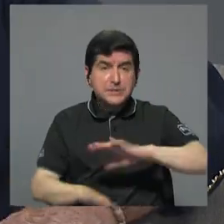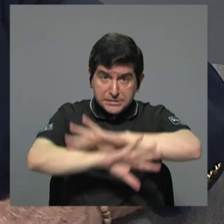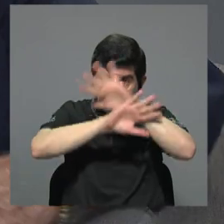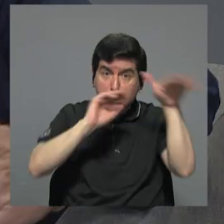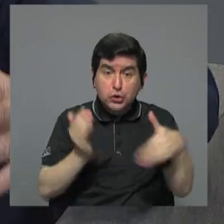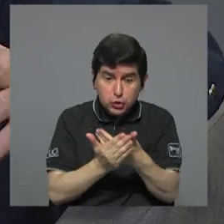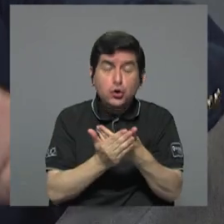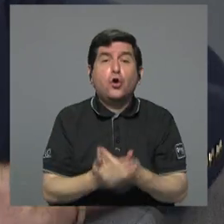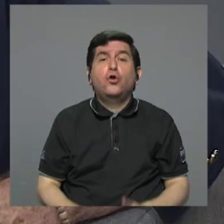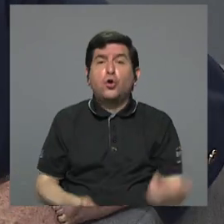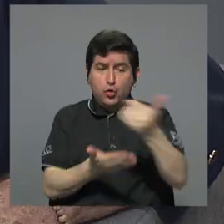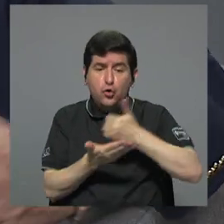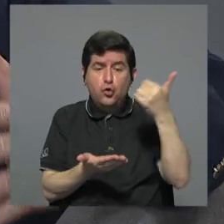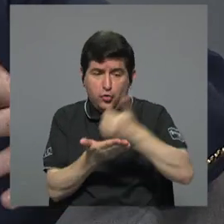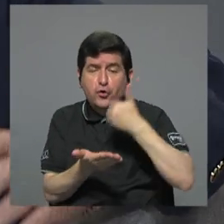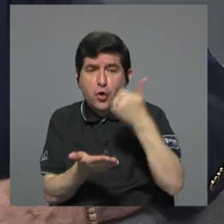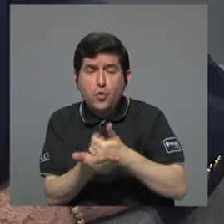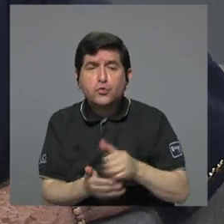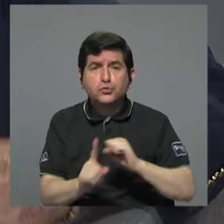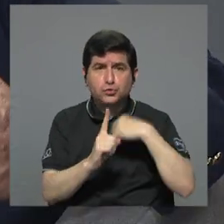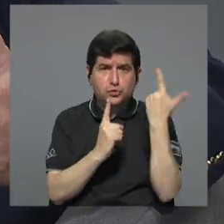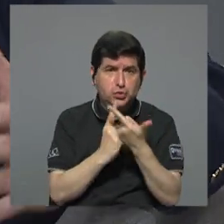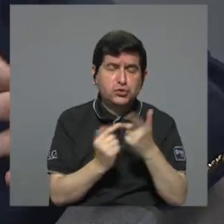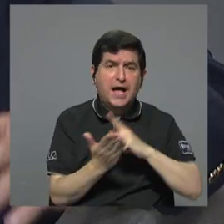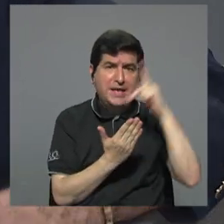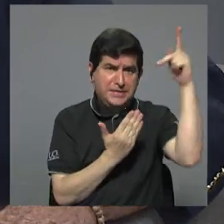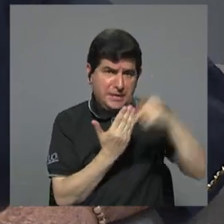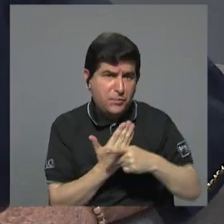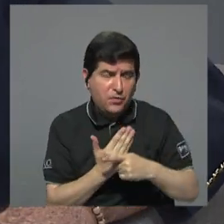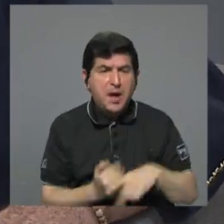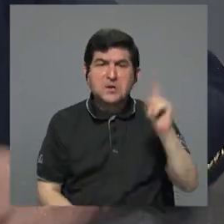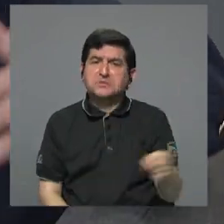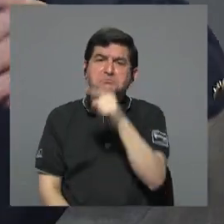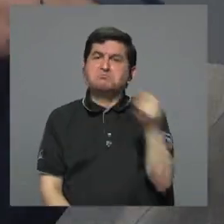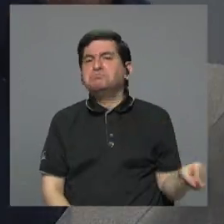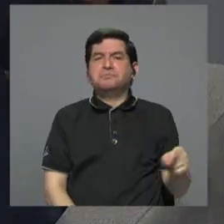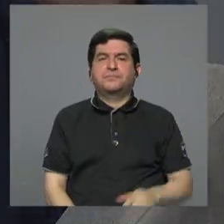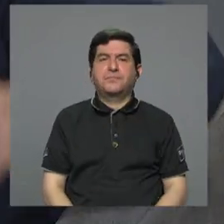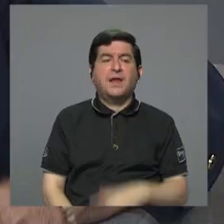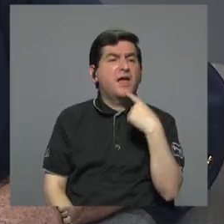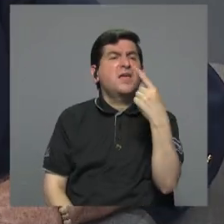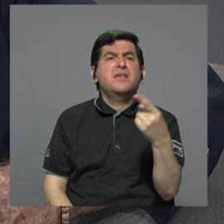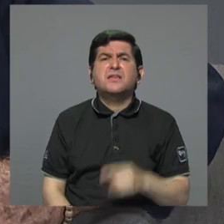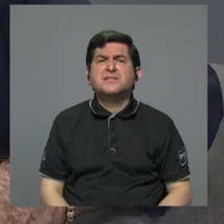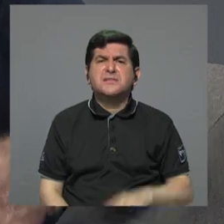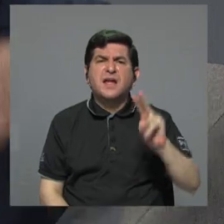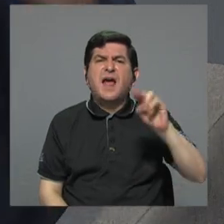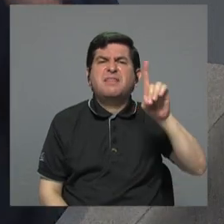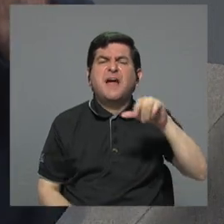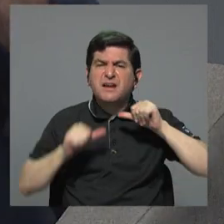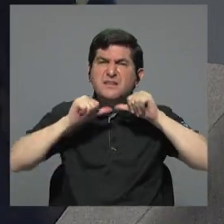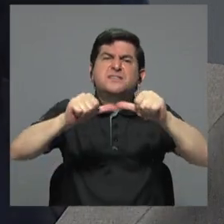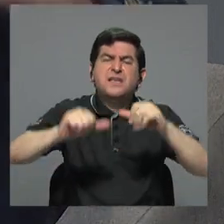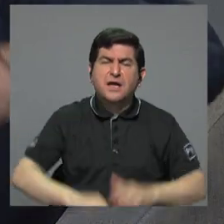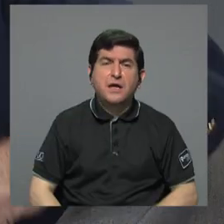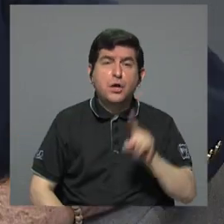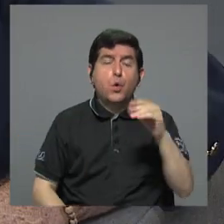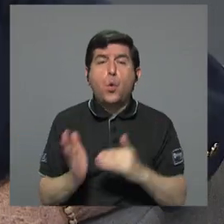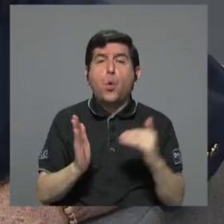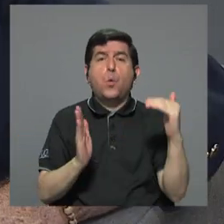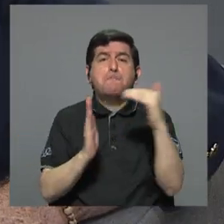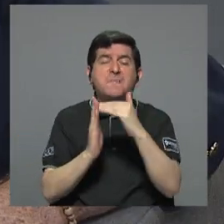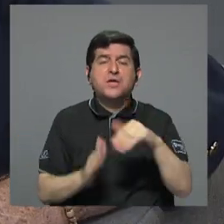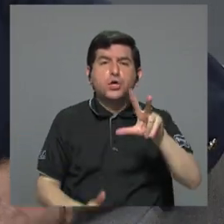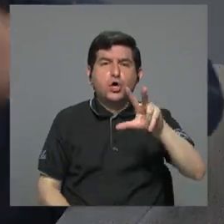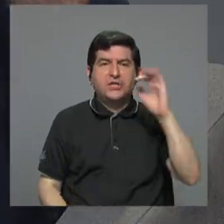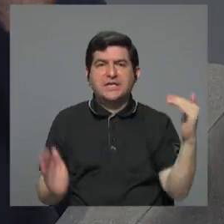recursos sociales, todos los programas sociales los ha liquidado. Y entonces ella dice que tiene que seguir adelante y tenemos un millón trescientos mil